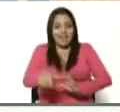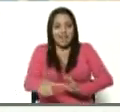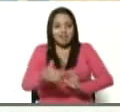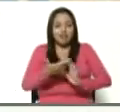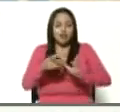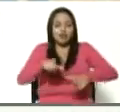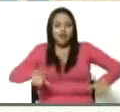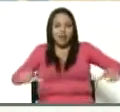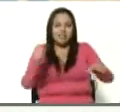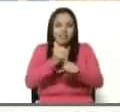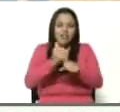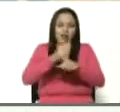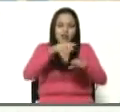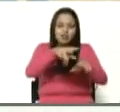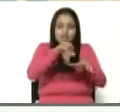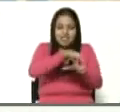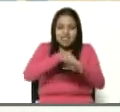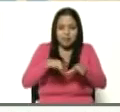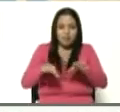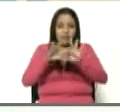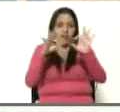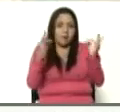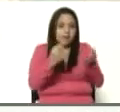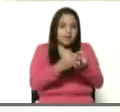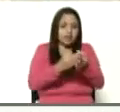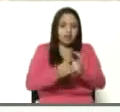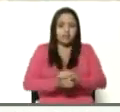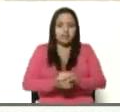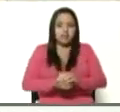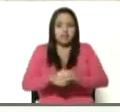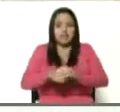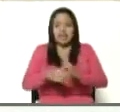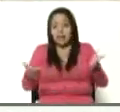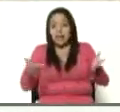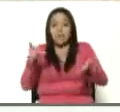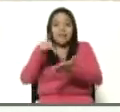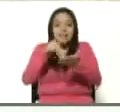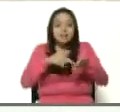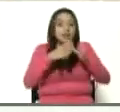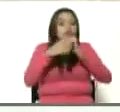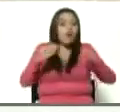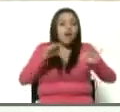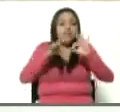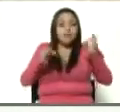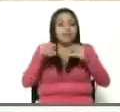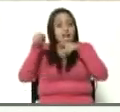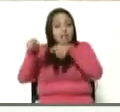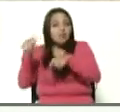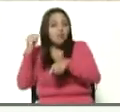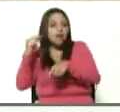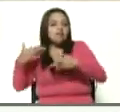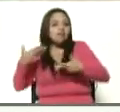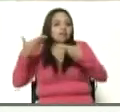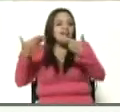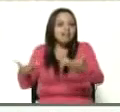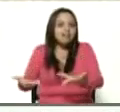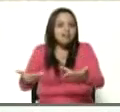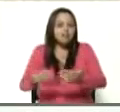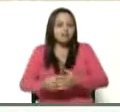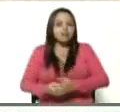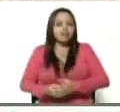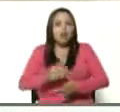una unidad productiva familiar que desarrollan toda la familia de la compañera Cris B. Rodríguez a quien le estamos entregando en este caso